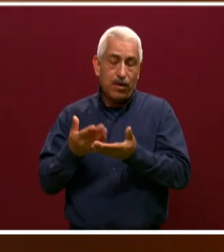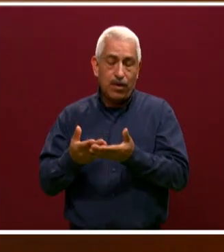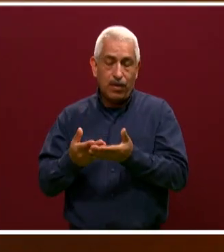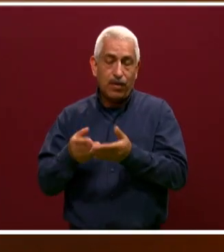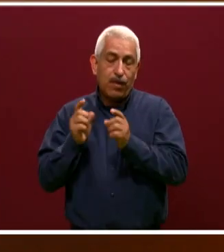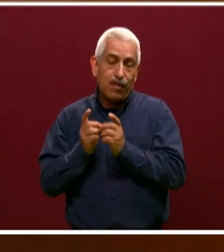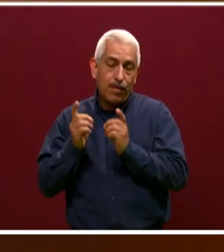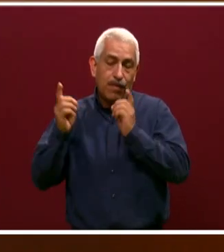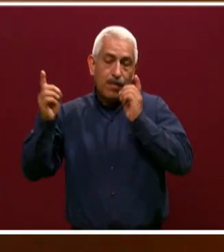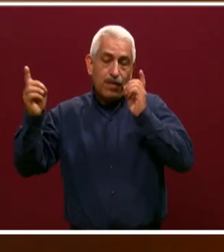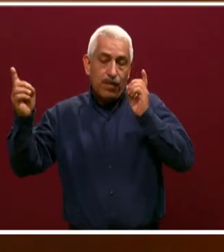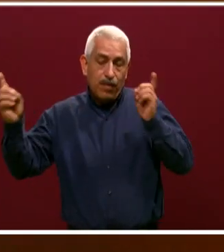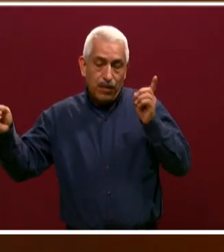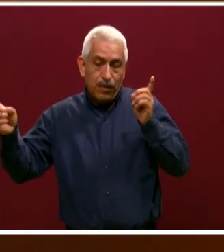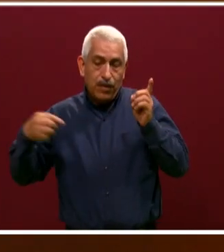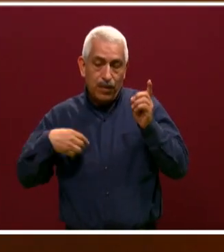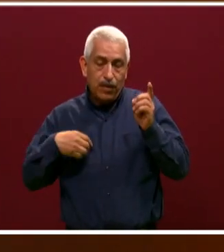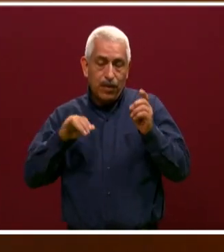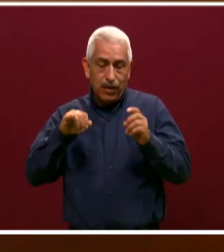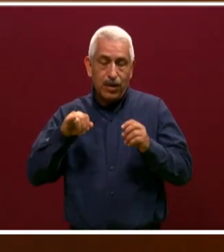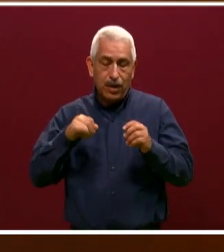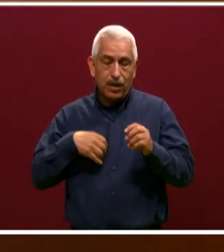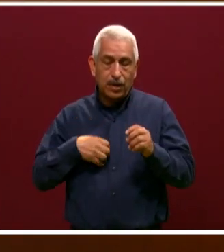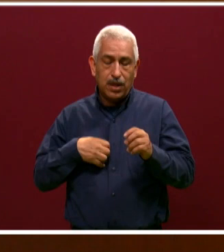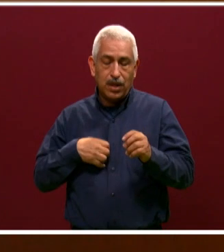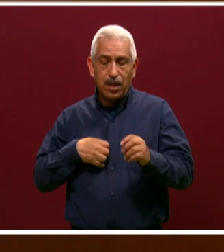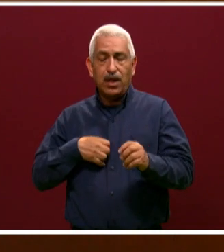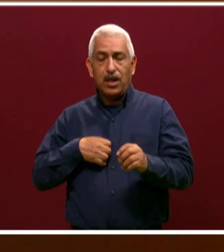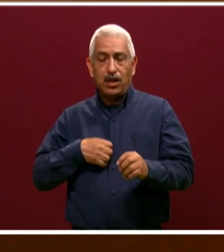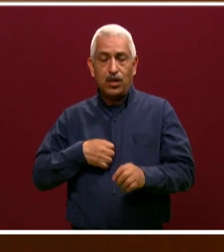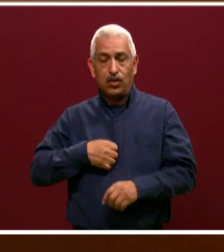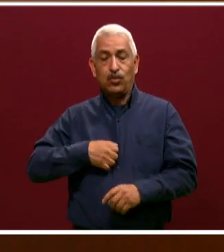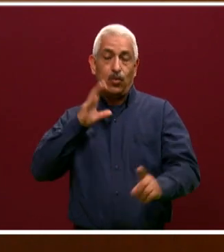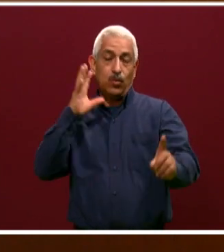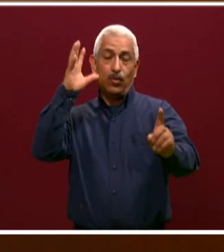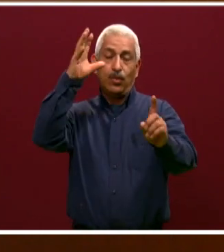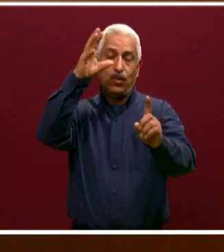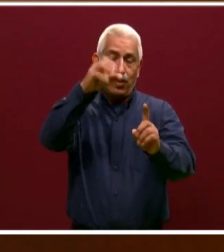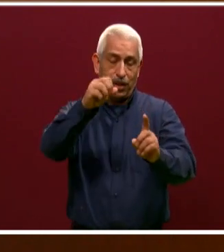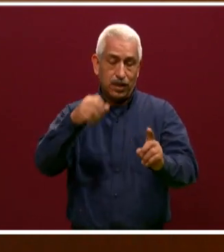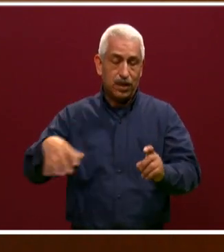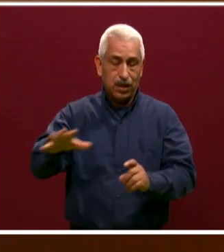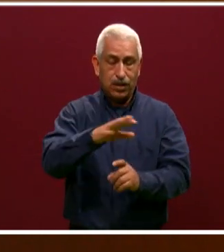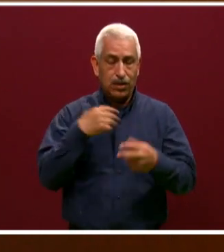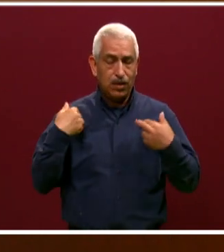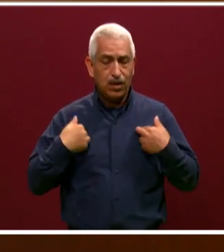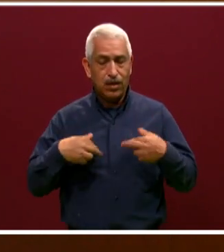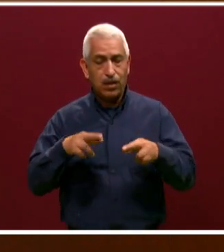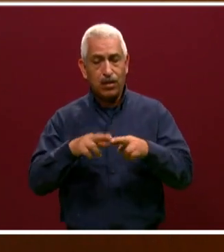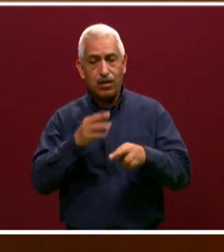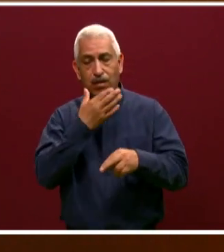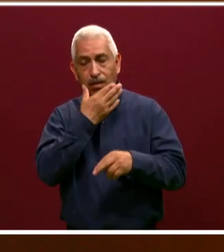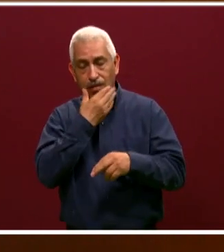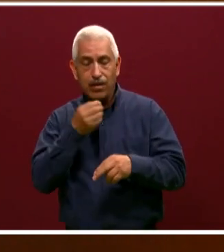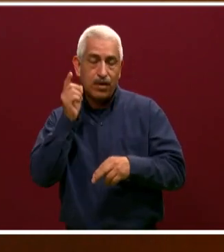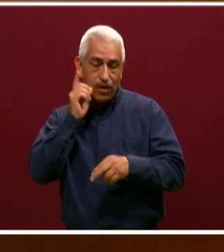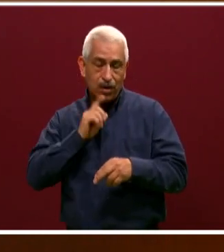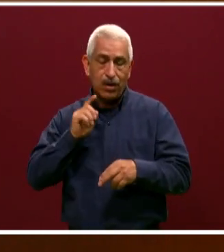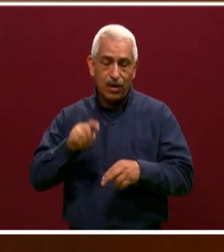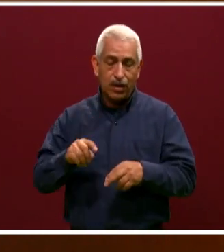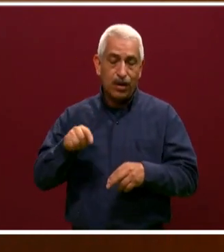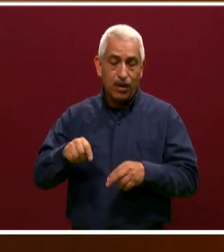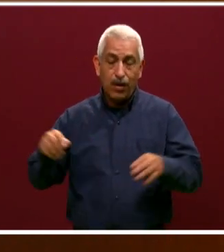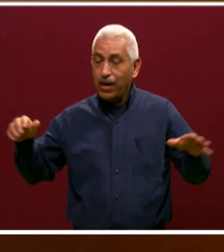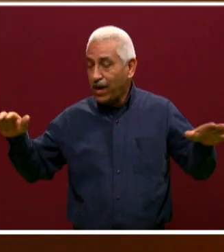todos los retos docentes, pues siempre hay que buscar soluciones para los problemas que enfrentamos y hemos cambiado todo nuestro proceso de admisión. Así